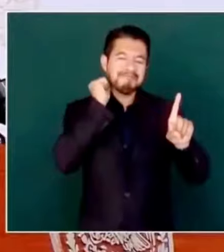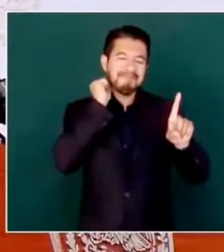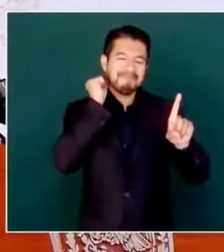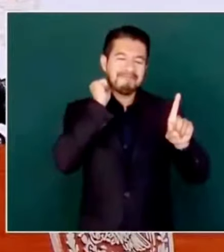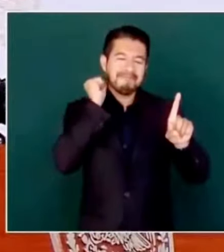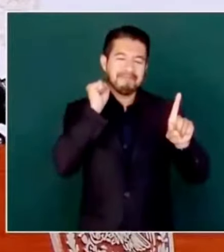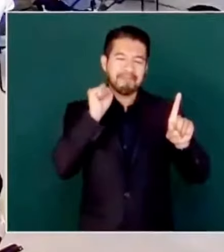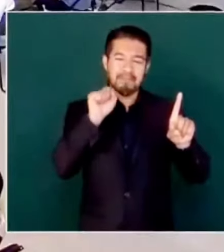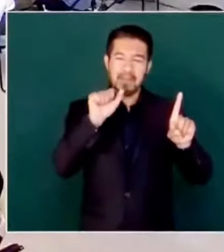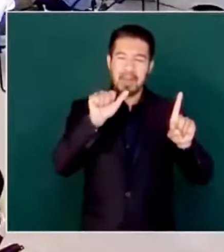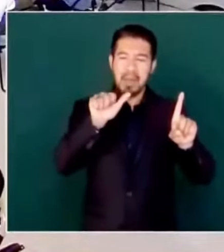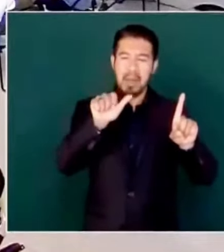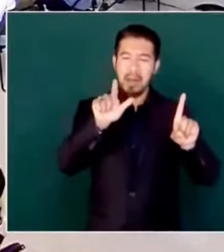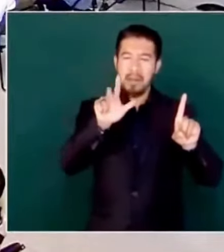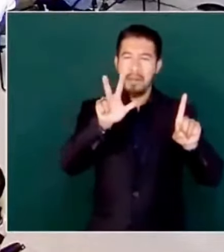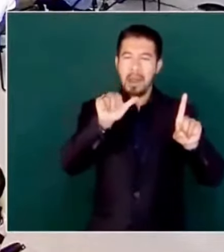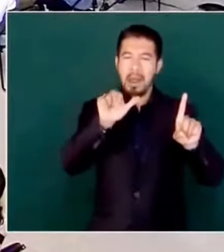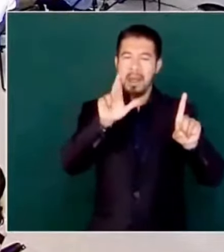Álvarez y Casa.